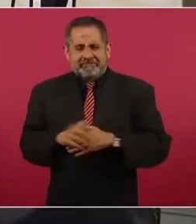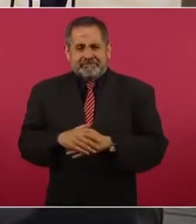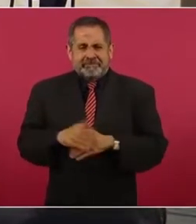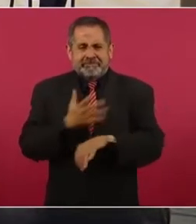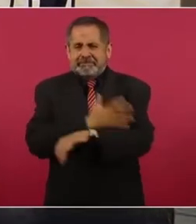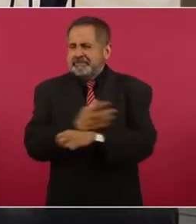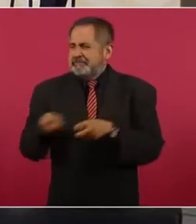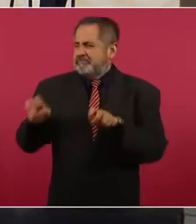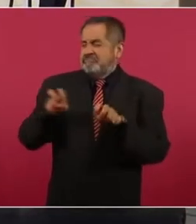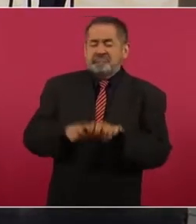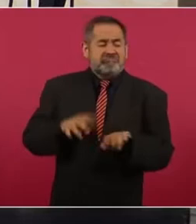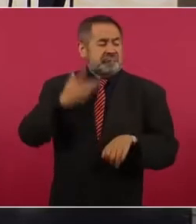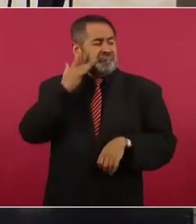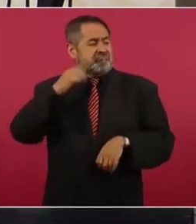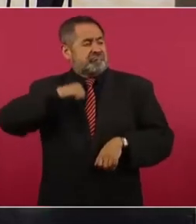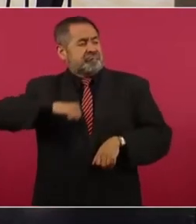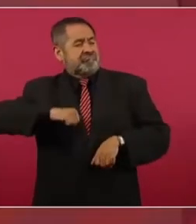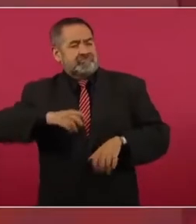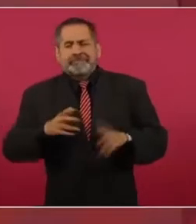acompañante.